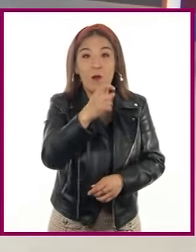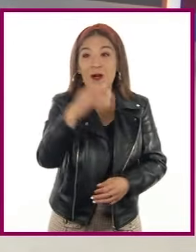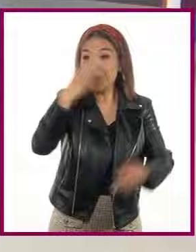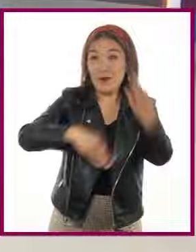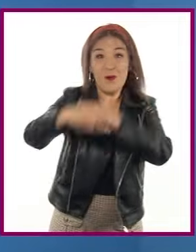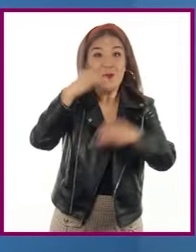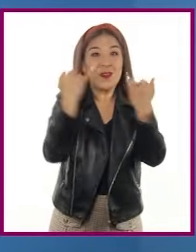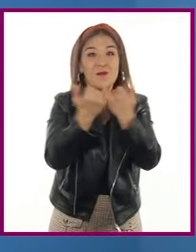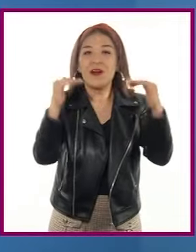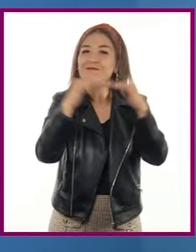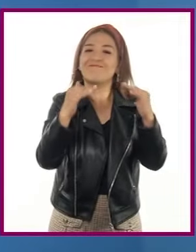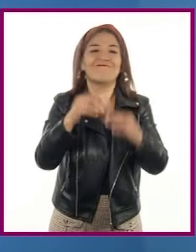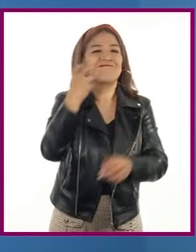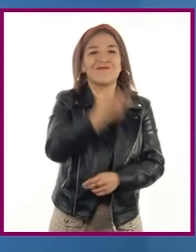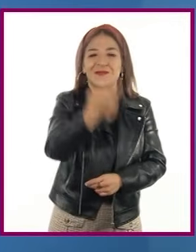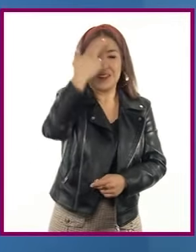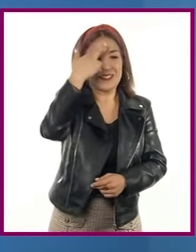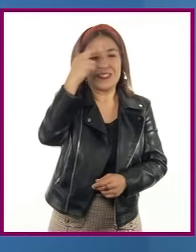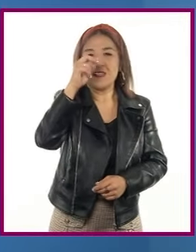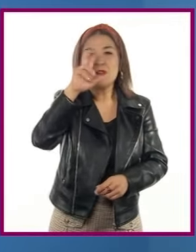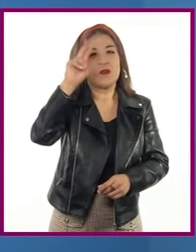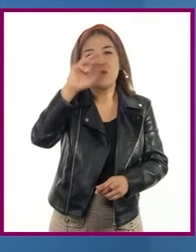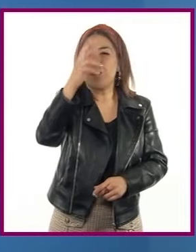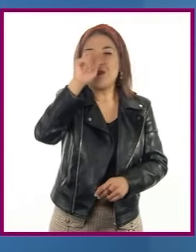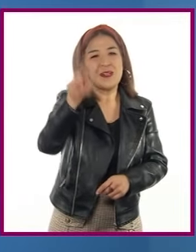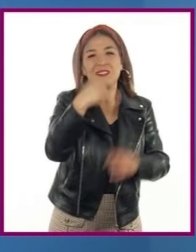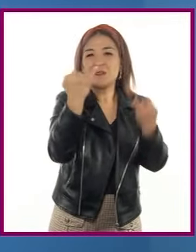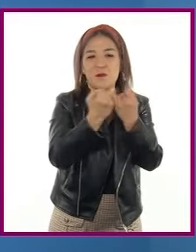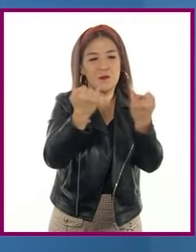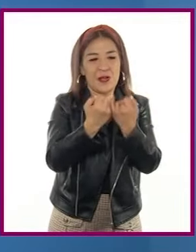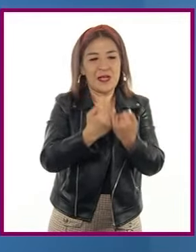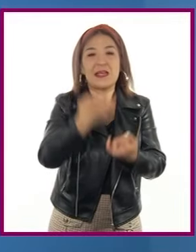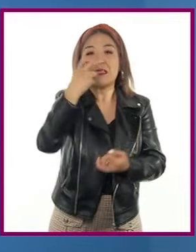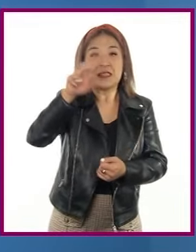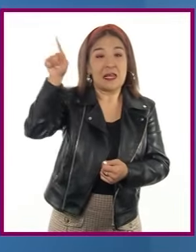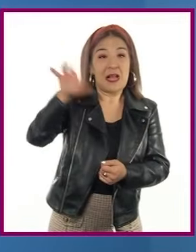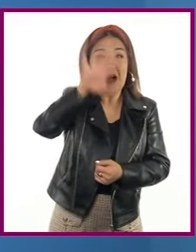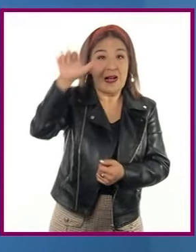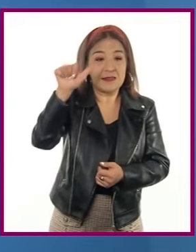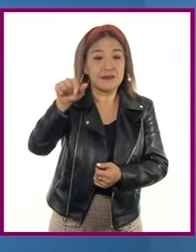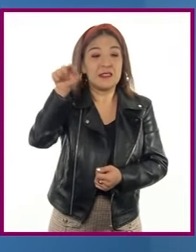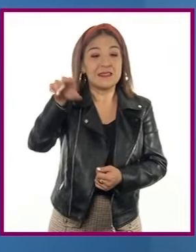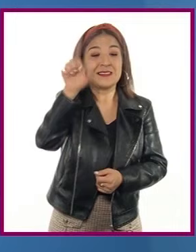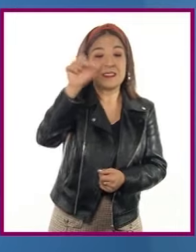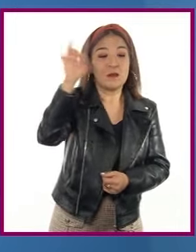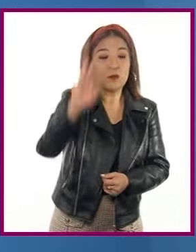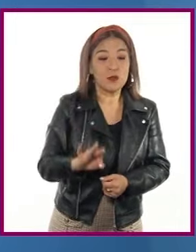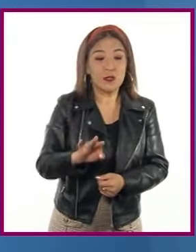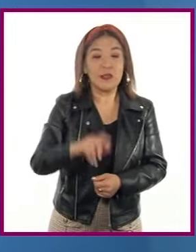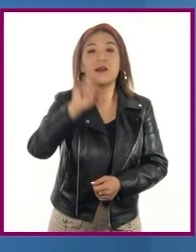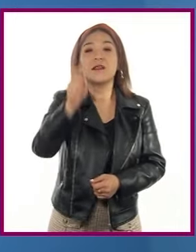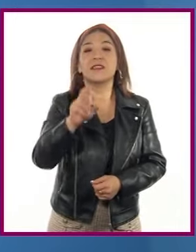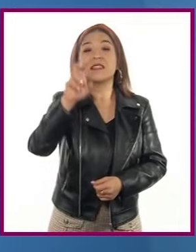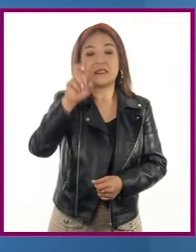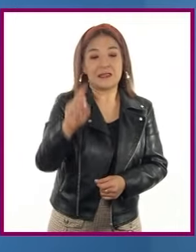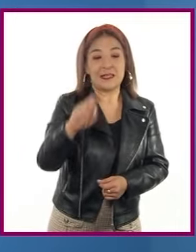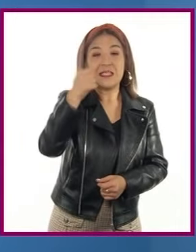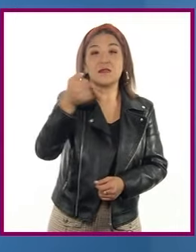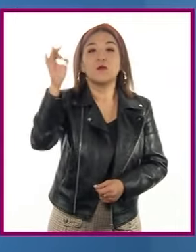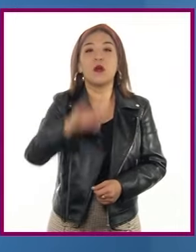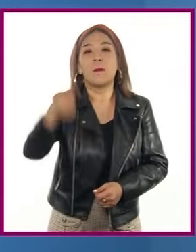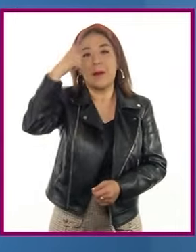población mundial. Asia tiene el 60% de la población y solo el 36% de recurso hídrico.